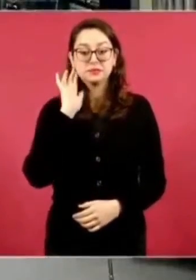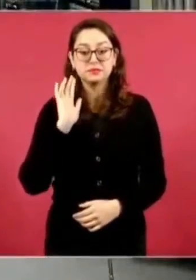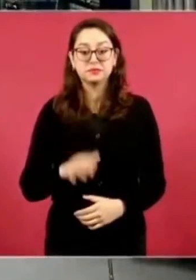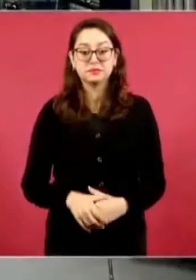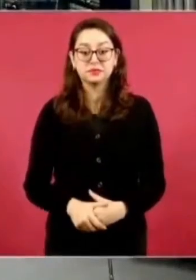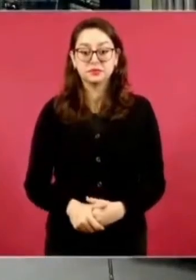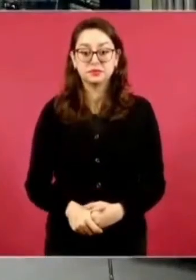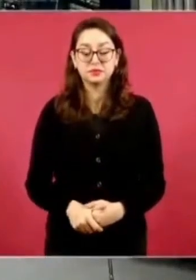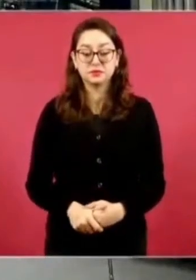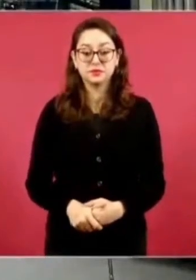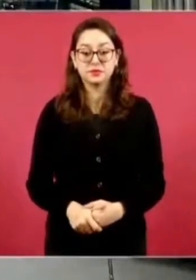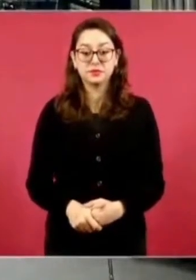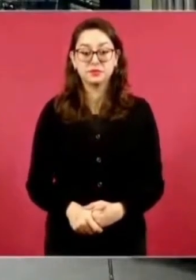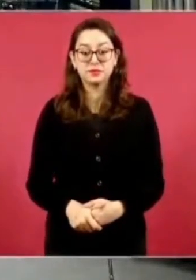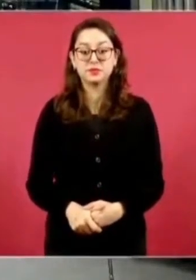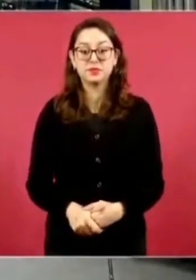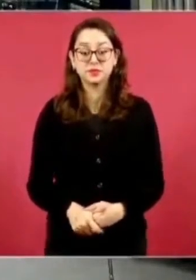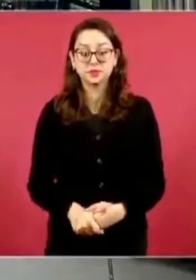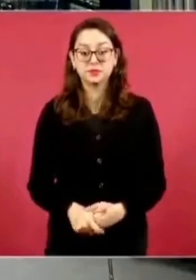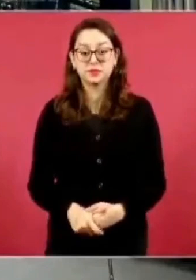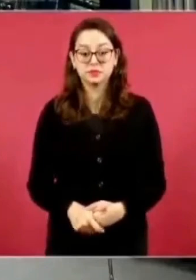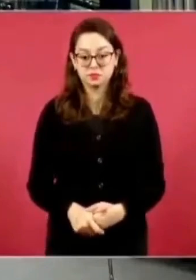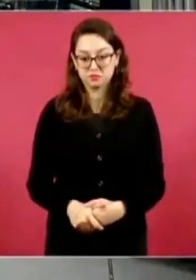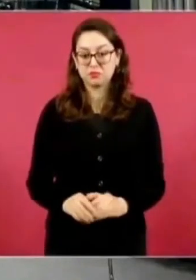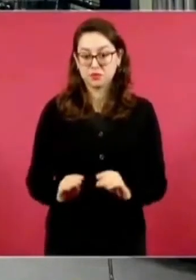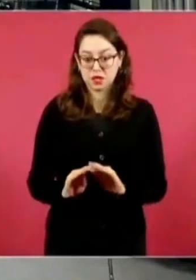Sí, claro, actualmente.